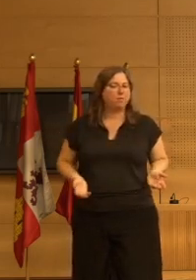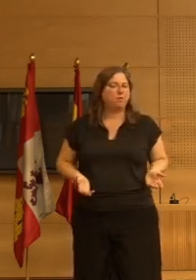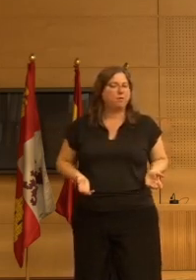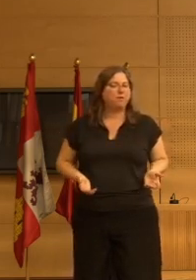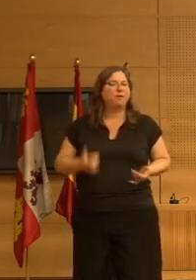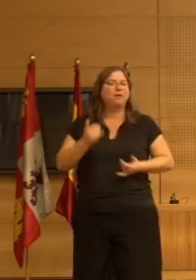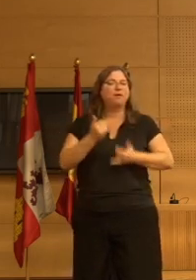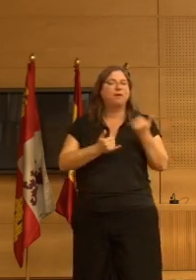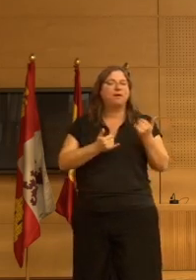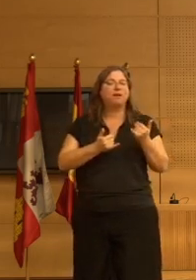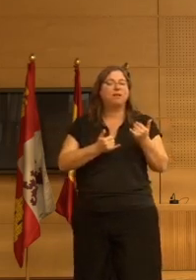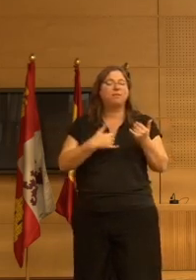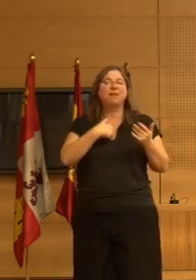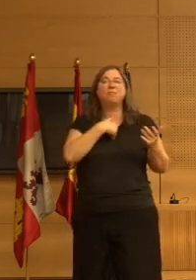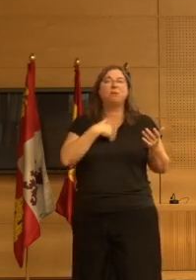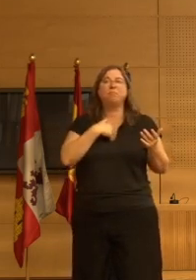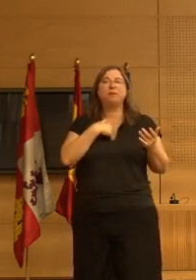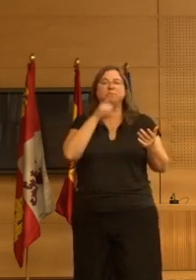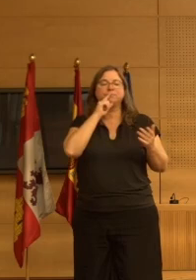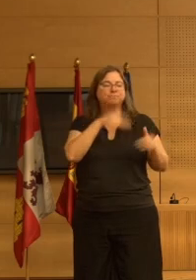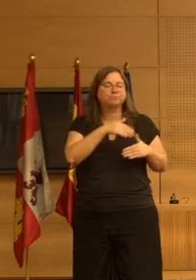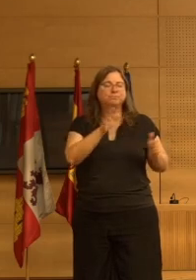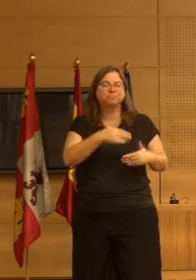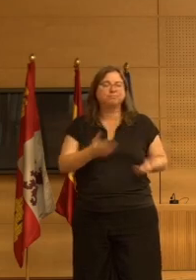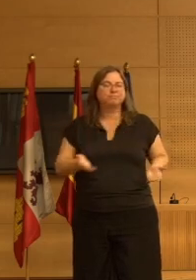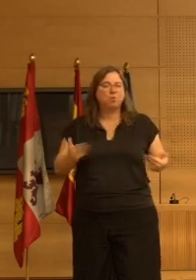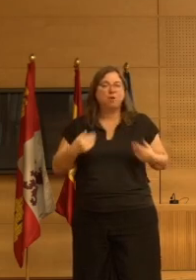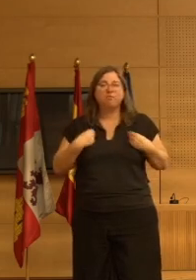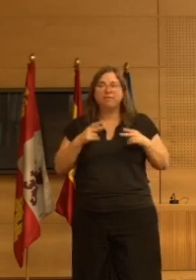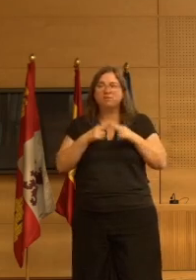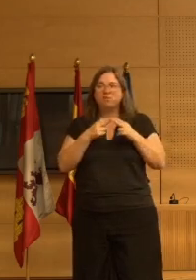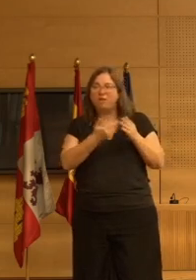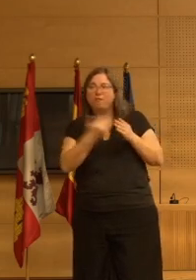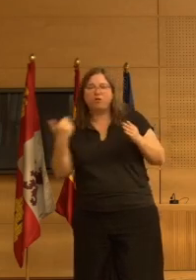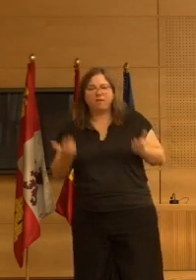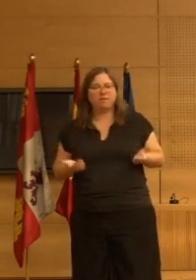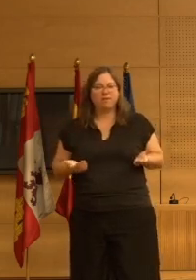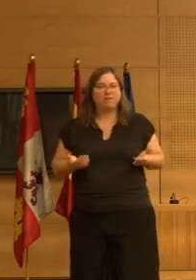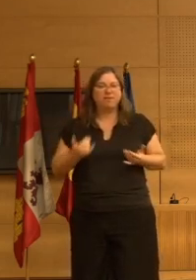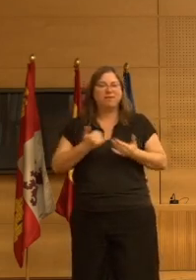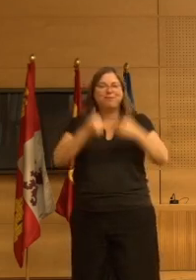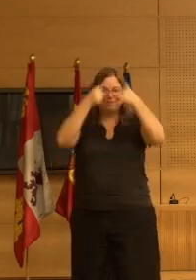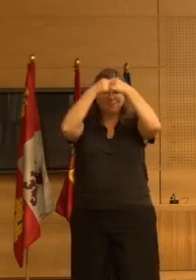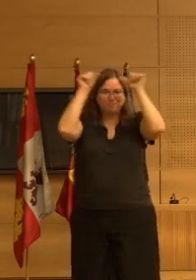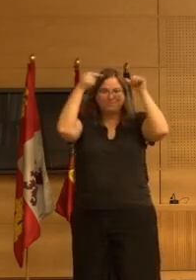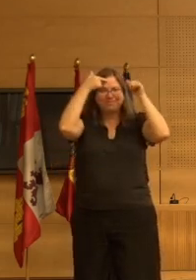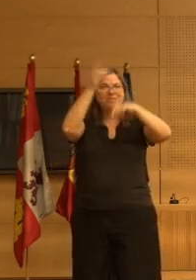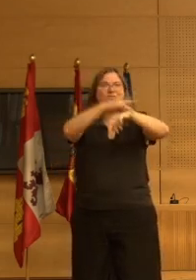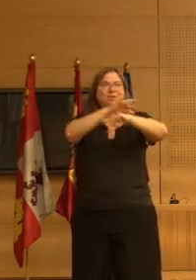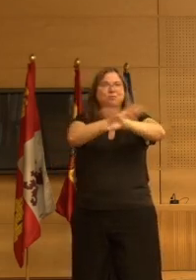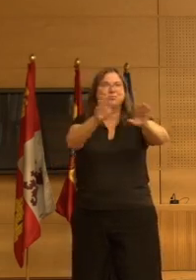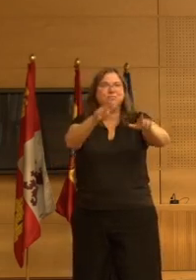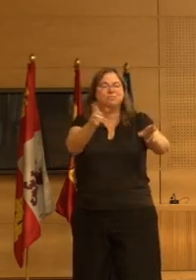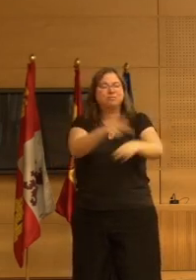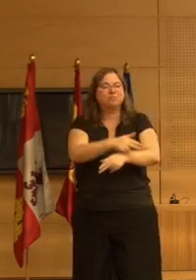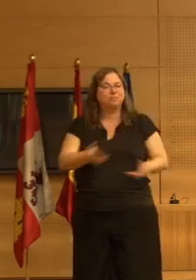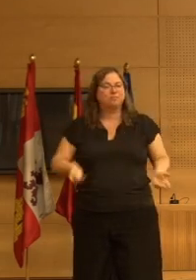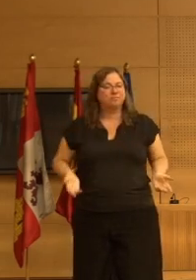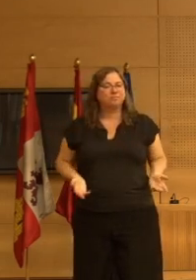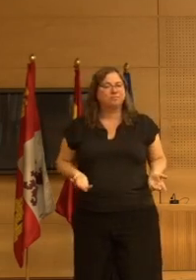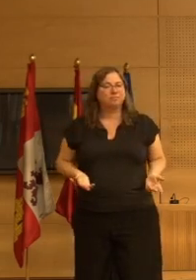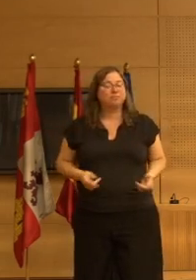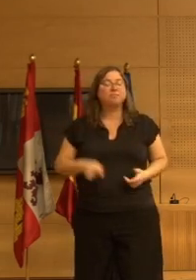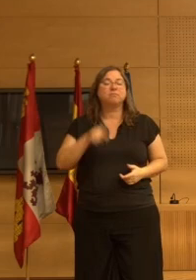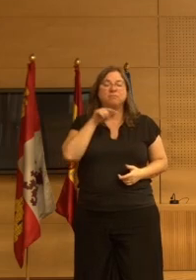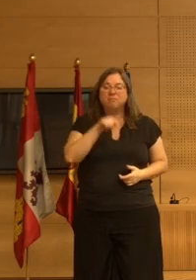quita cualquier rol de la vida social porque se te pone la etiqueta de enfermo yo creo que ahí